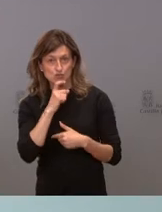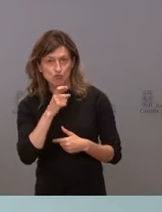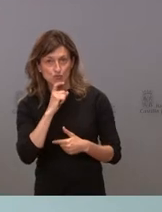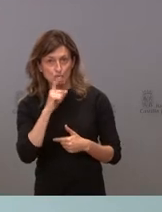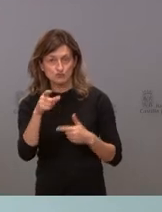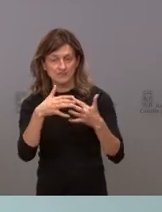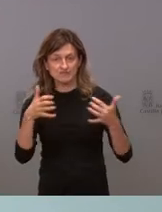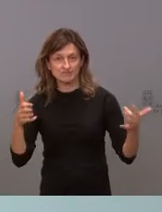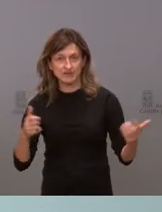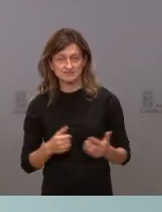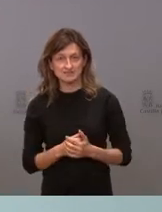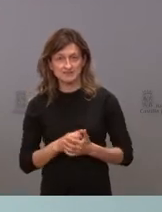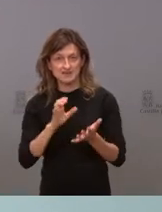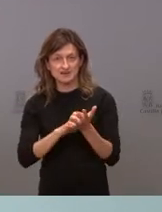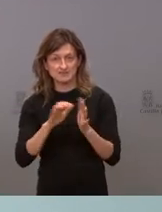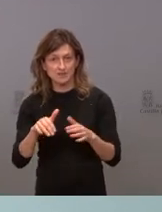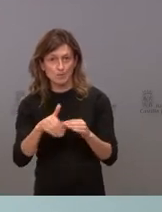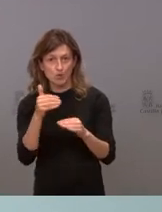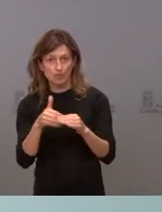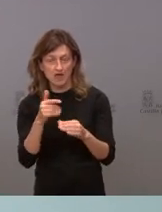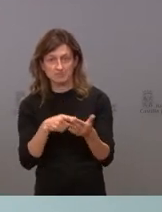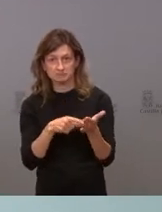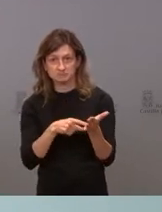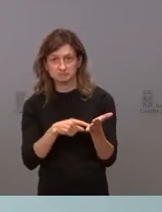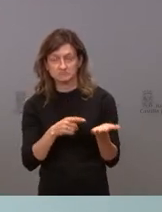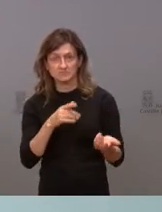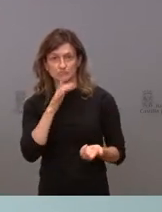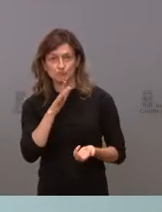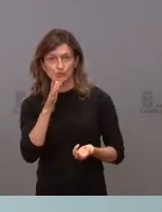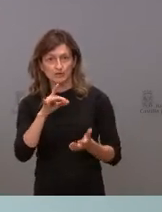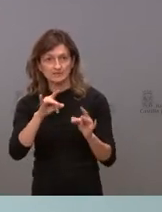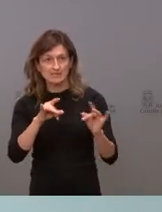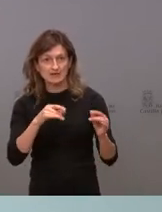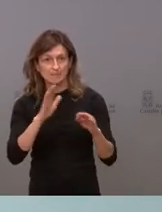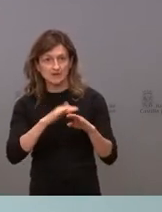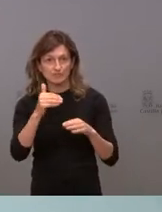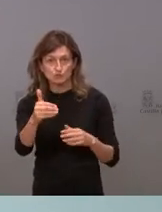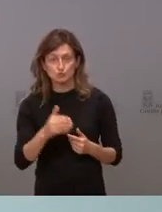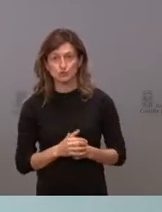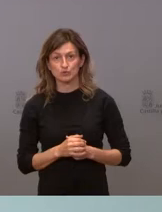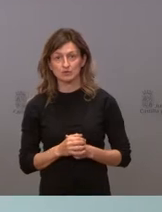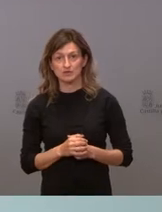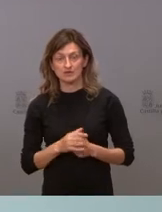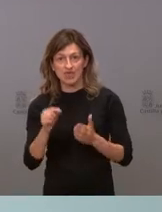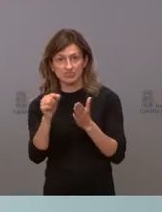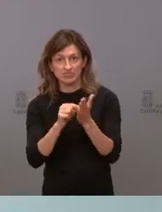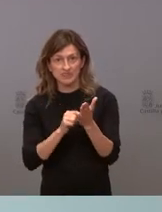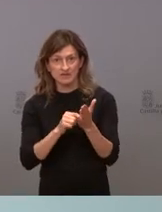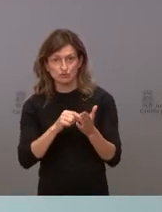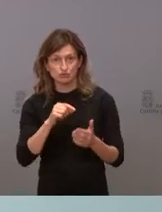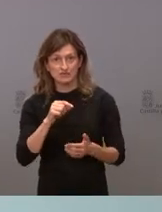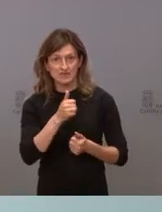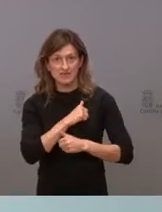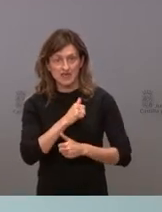frase que ustedes dicen, que eso, que Castilla y León está de moda, que es una tierra de futuro, pero los datos del INE